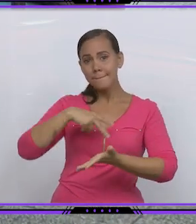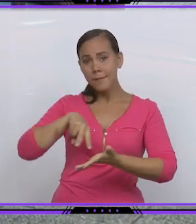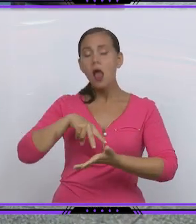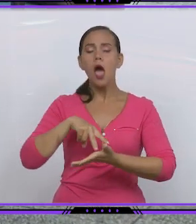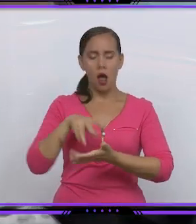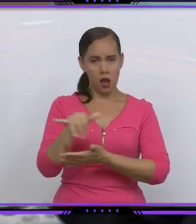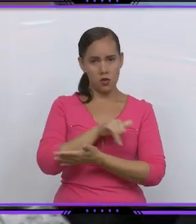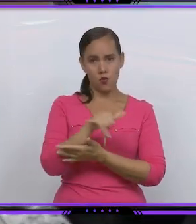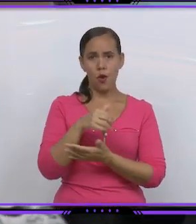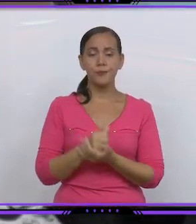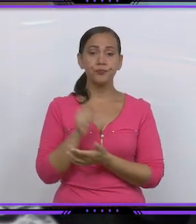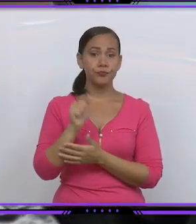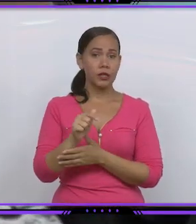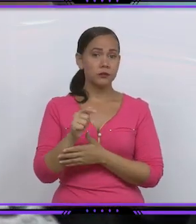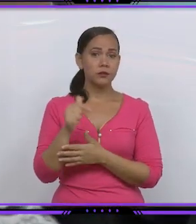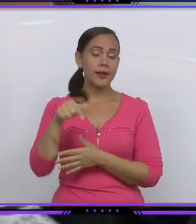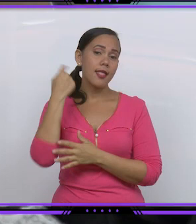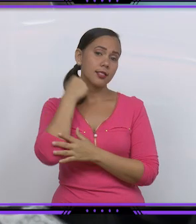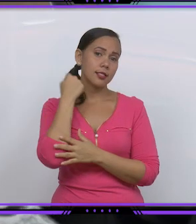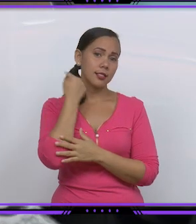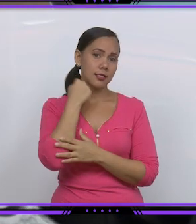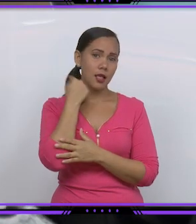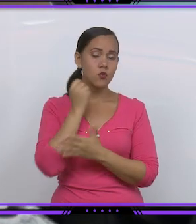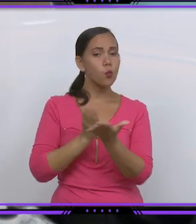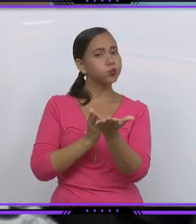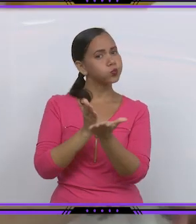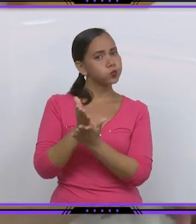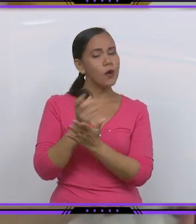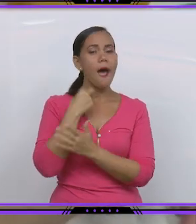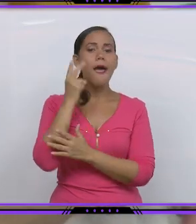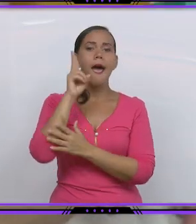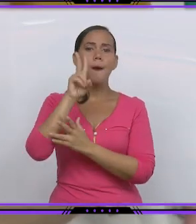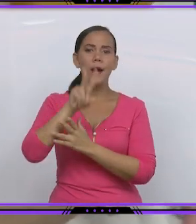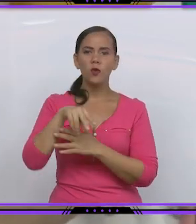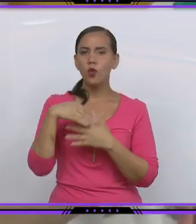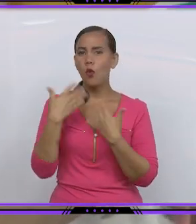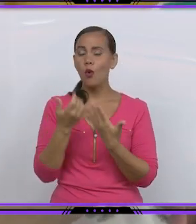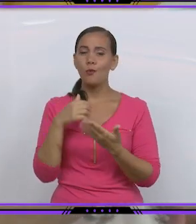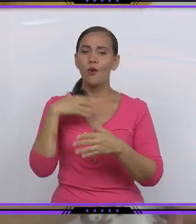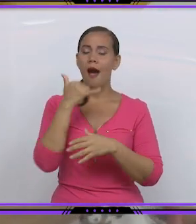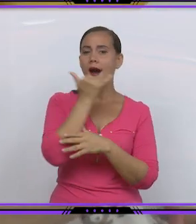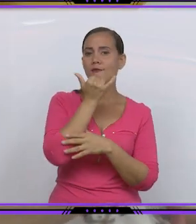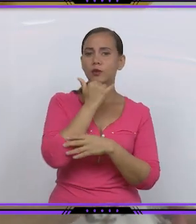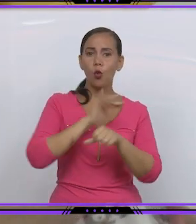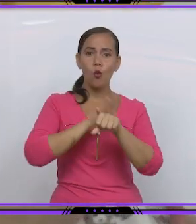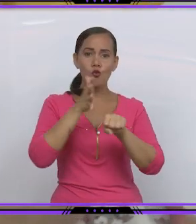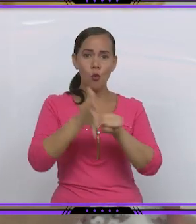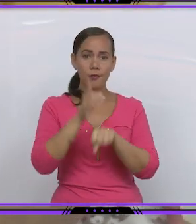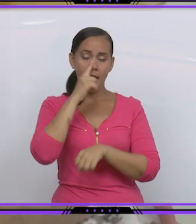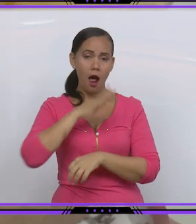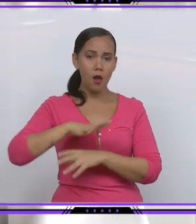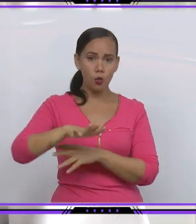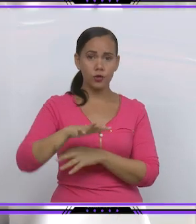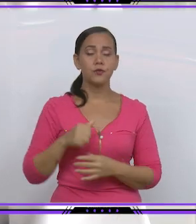Clínica del Neurodesarrollo en el presente año es dar continuidad a la evaluación del impacto de la COVID en la población infantil. La pandemia nos